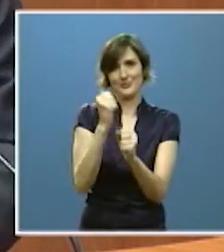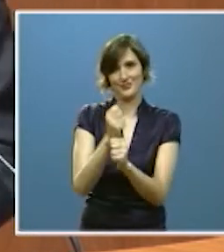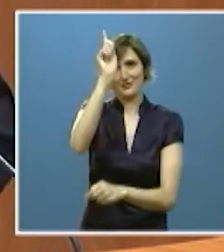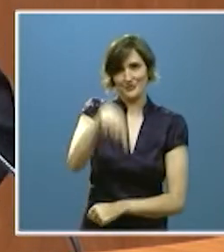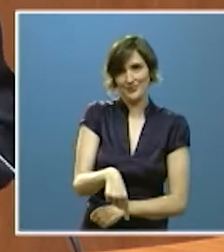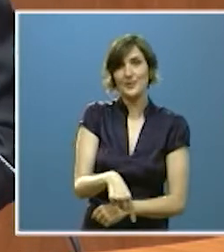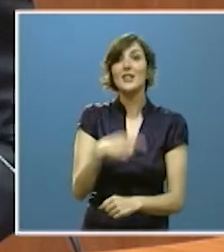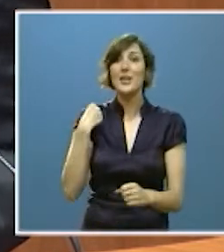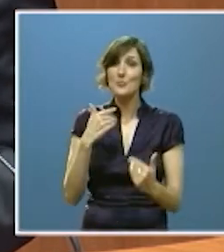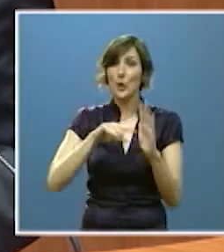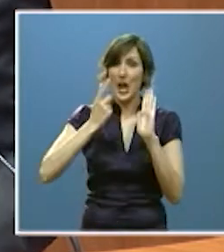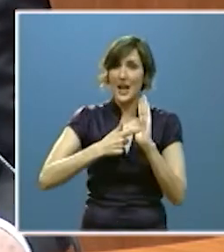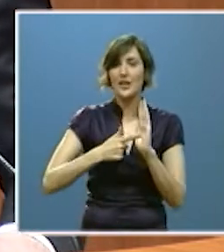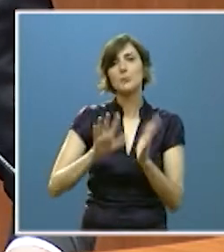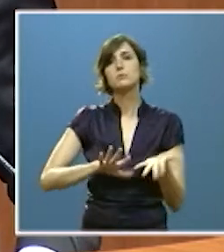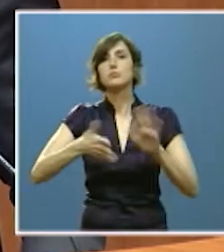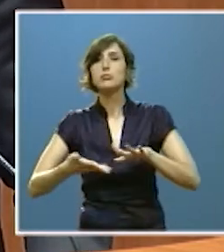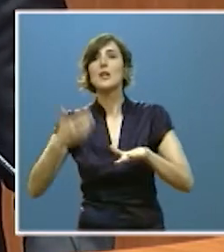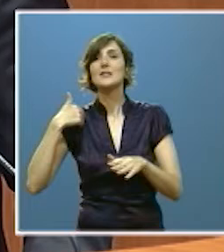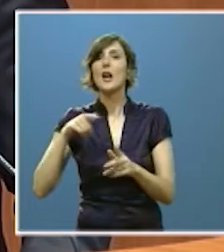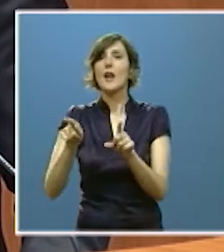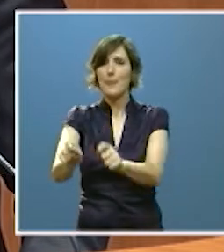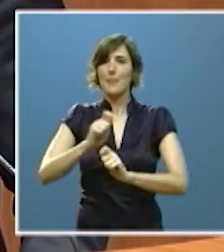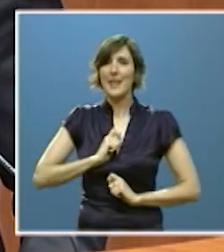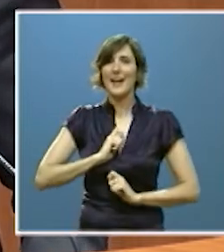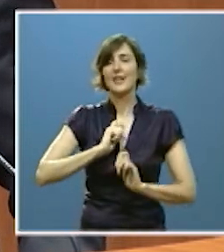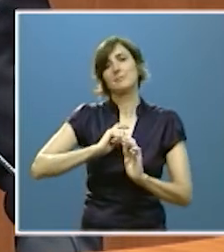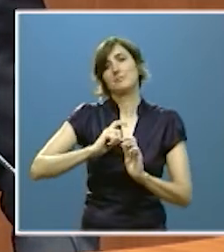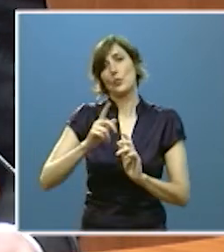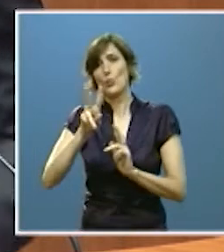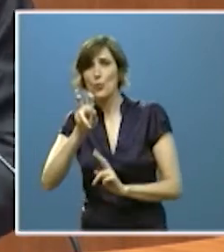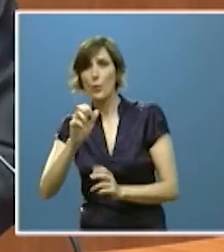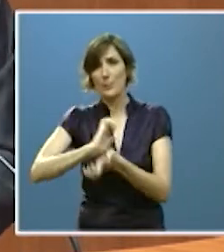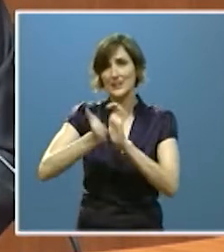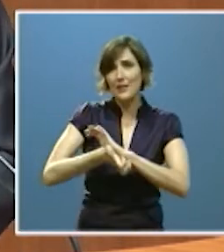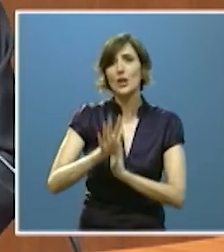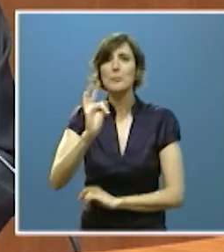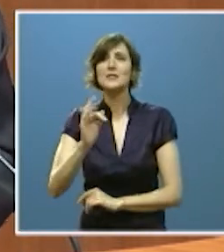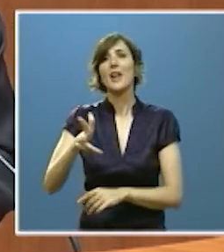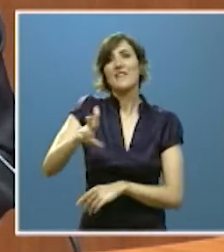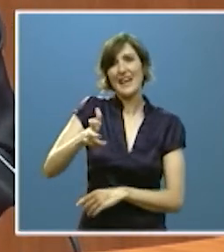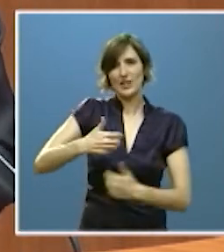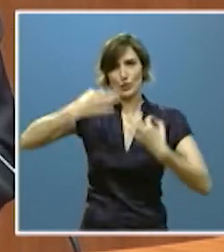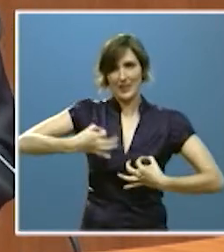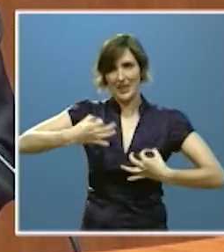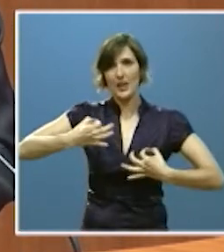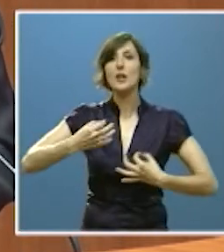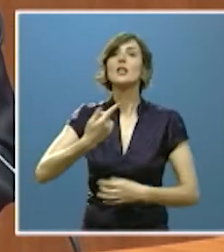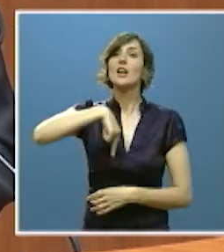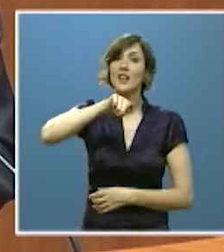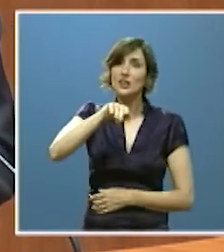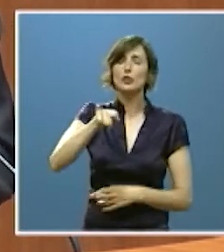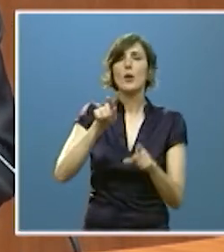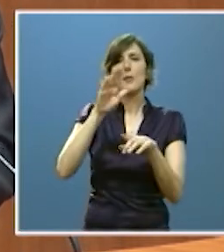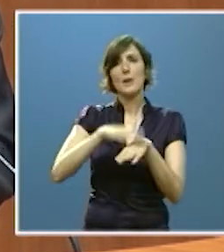la red incorpora nuevas prestaciones programas y derechos subjetivos se convierte el mecanismo estable para favorecer la inclusión de las